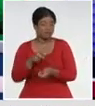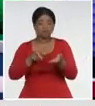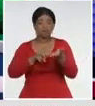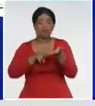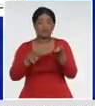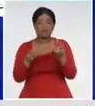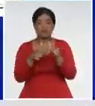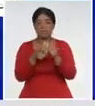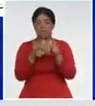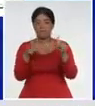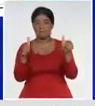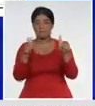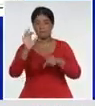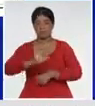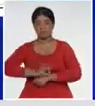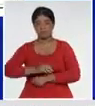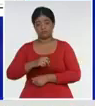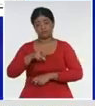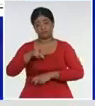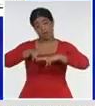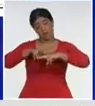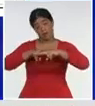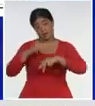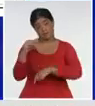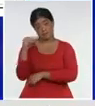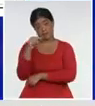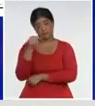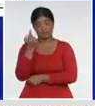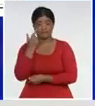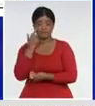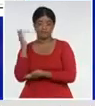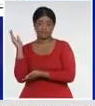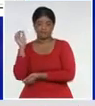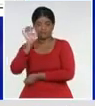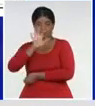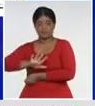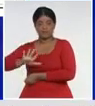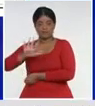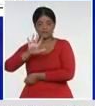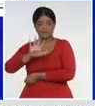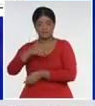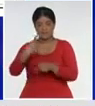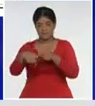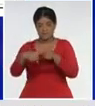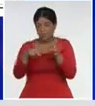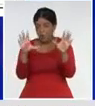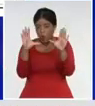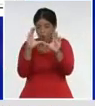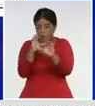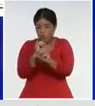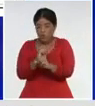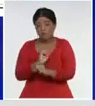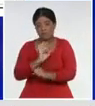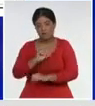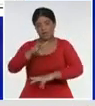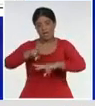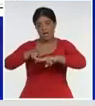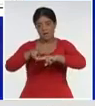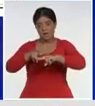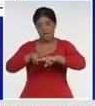tasa, Habana, en primer lugar, ahí la tienen, ese color oscuro, de casi todos sus territorios,